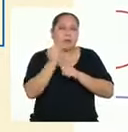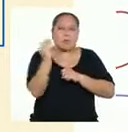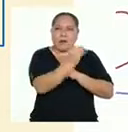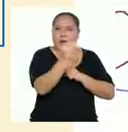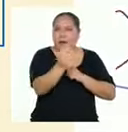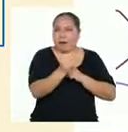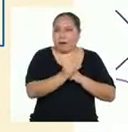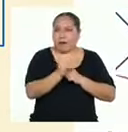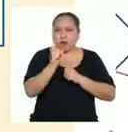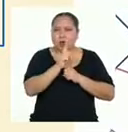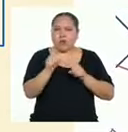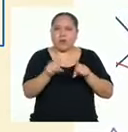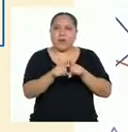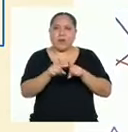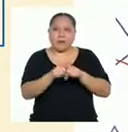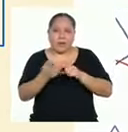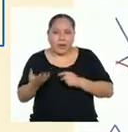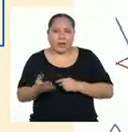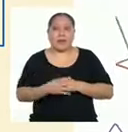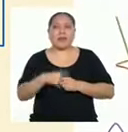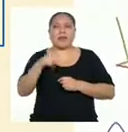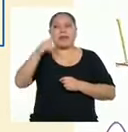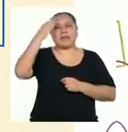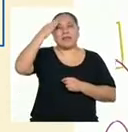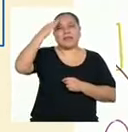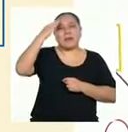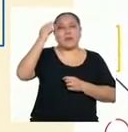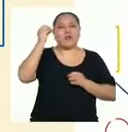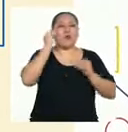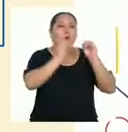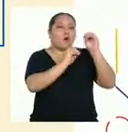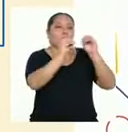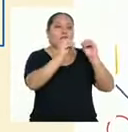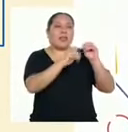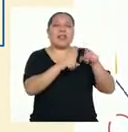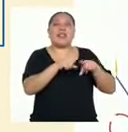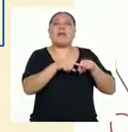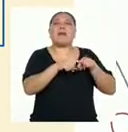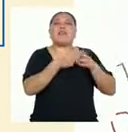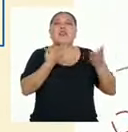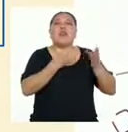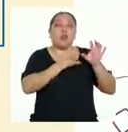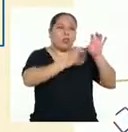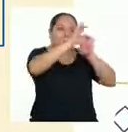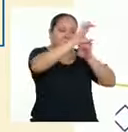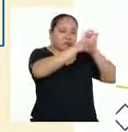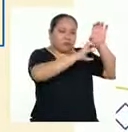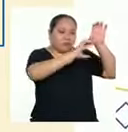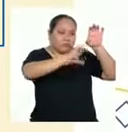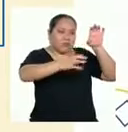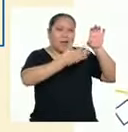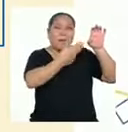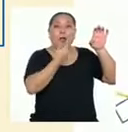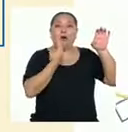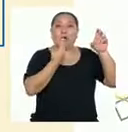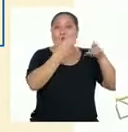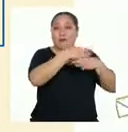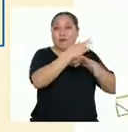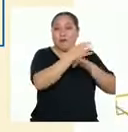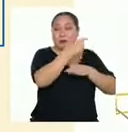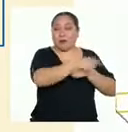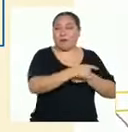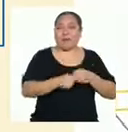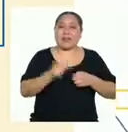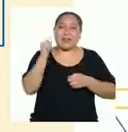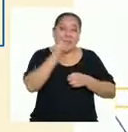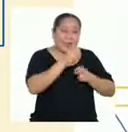sino también, como señaló el segundo, que sepamos disponerlas en el espacio de trabajo de la mejor manera. Y finalmente, estos